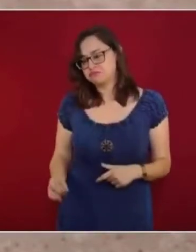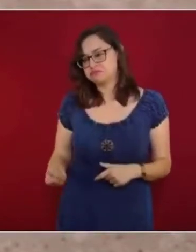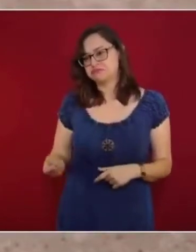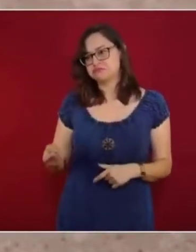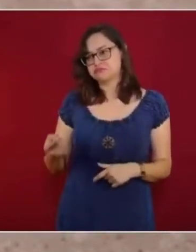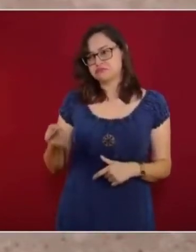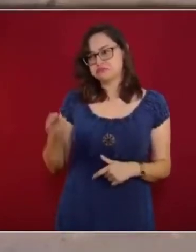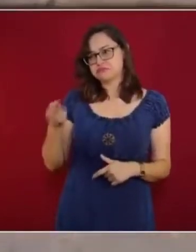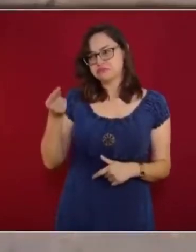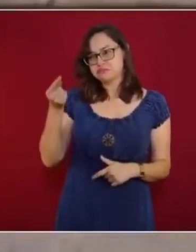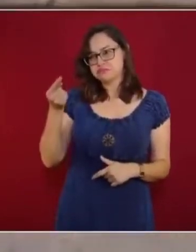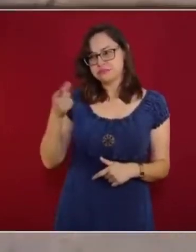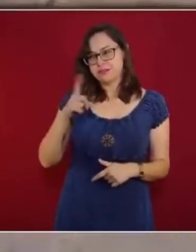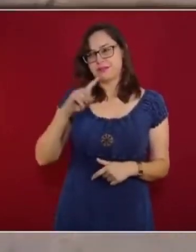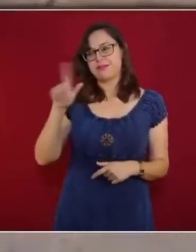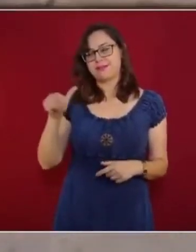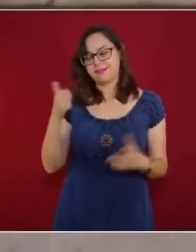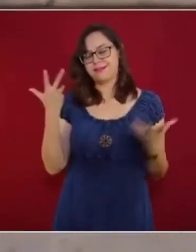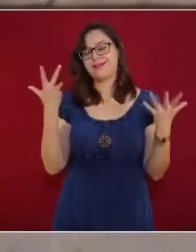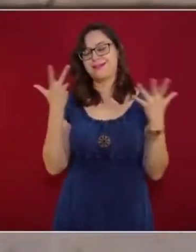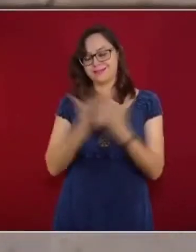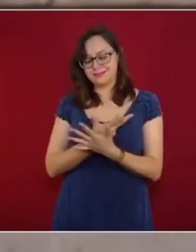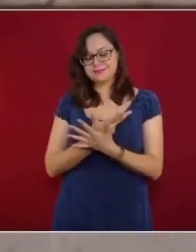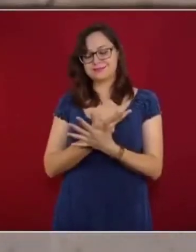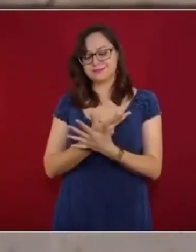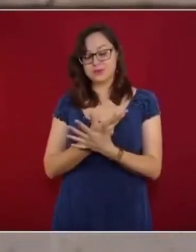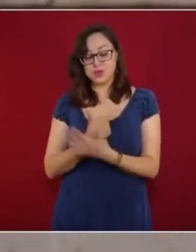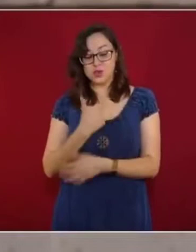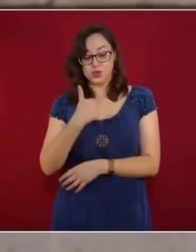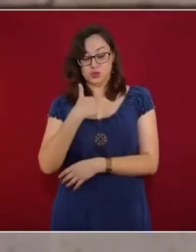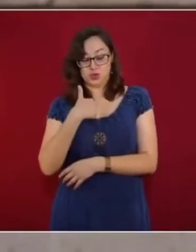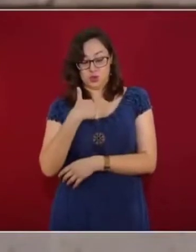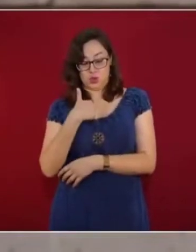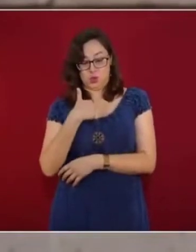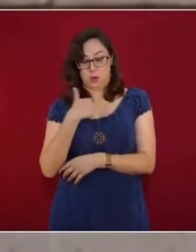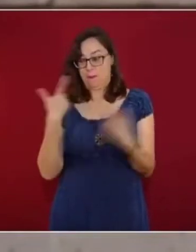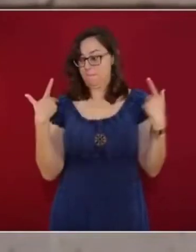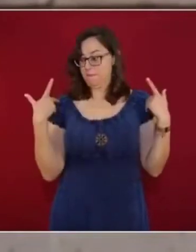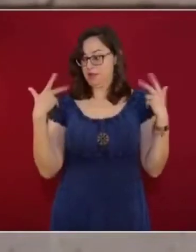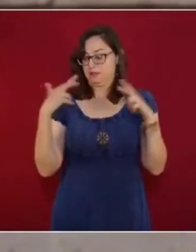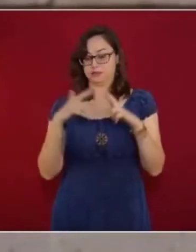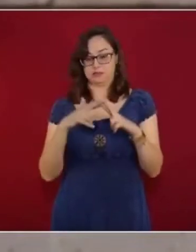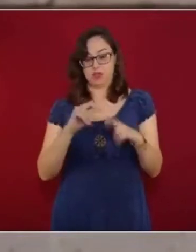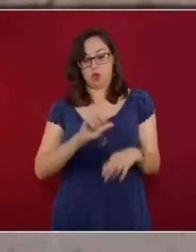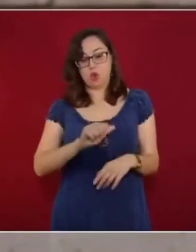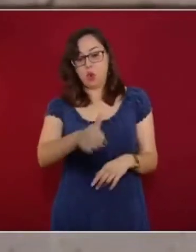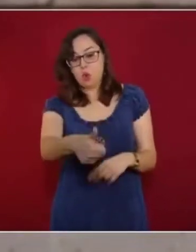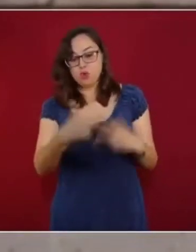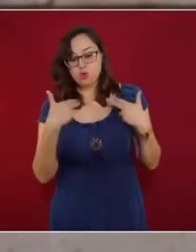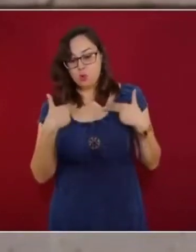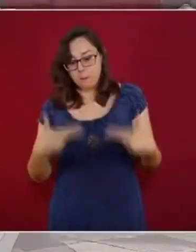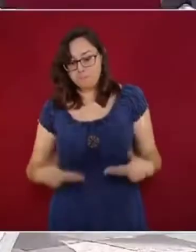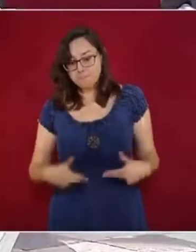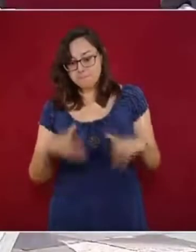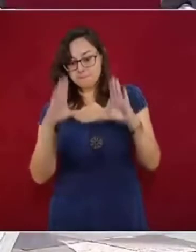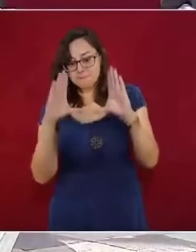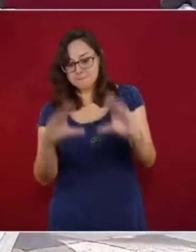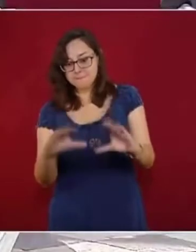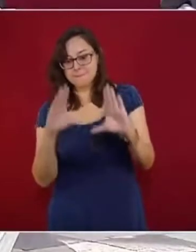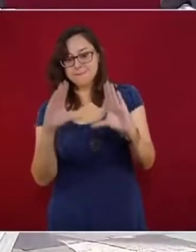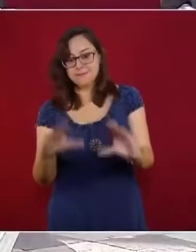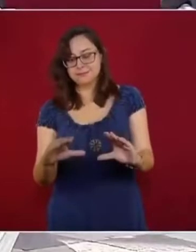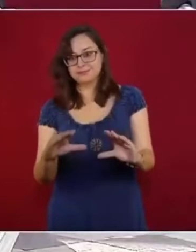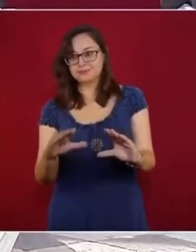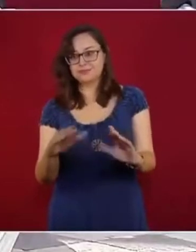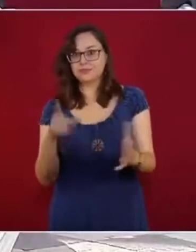posibilidad a los maestros de incidir en la vida de un ser humano, en hacer del salón de clase un espacio